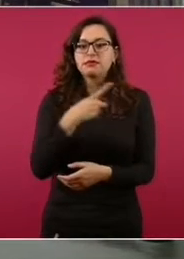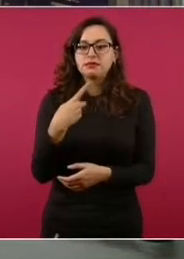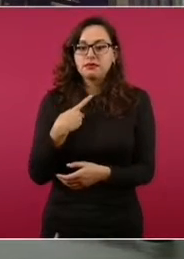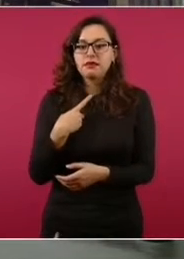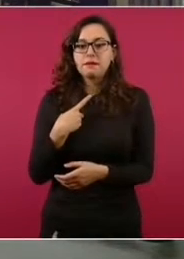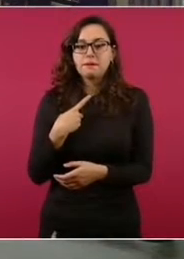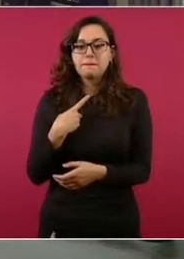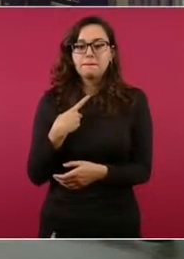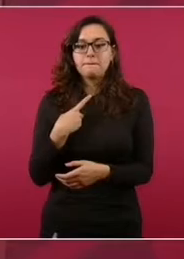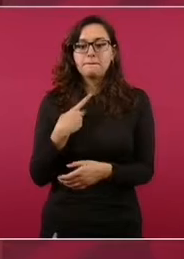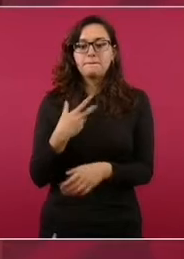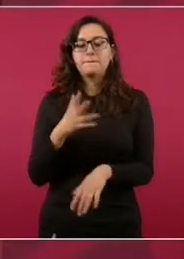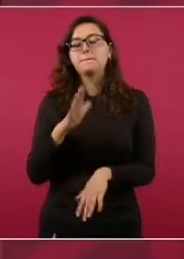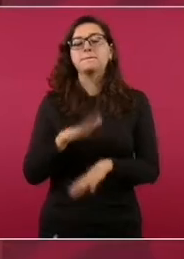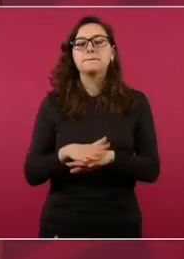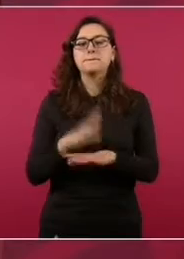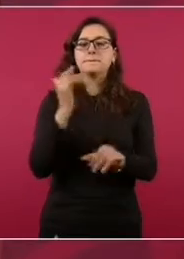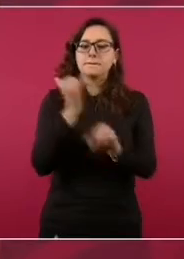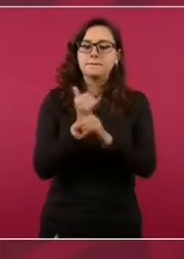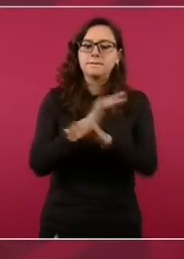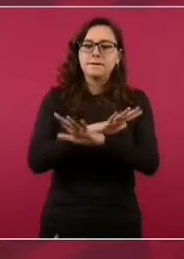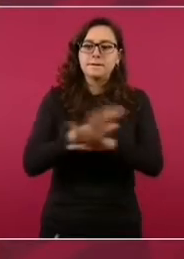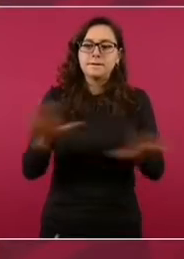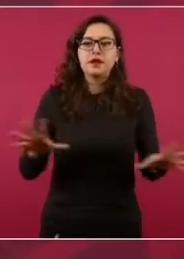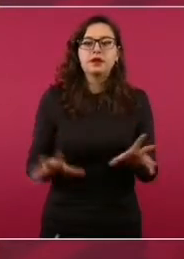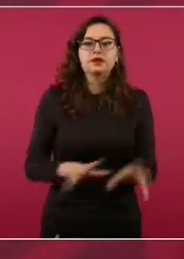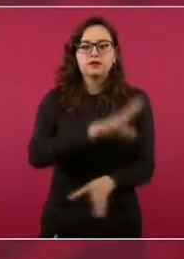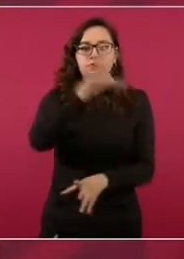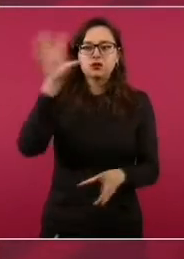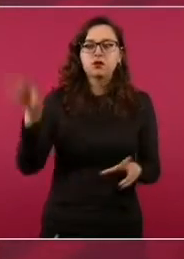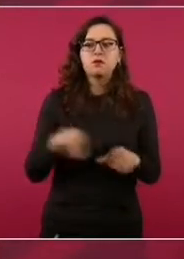se supiera todo